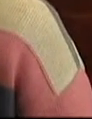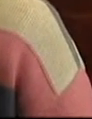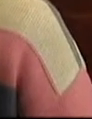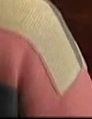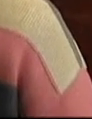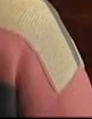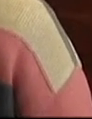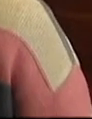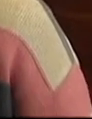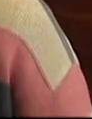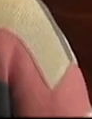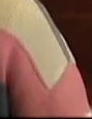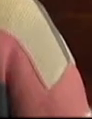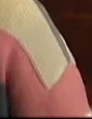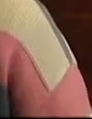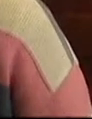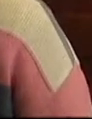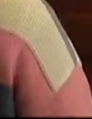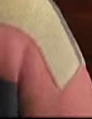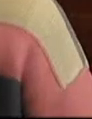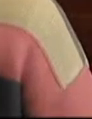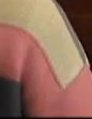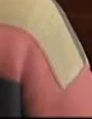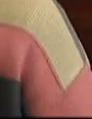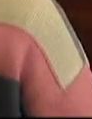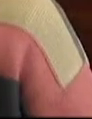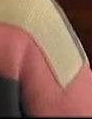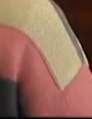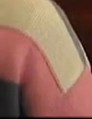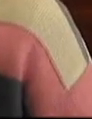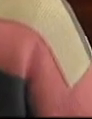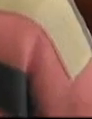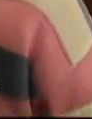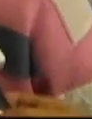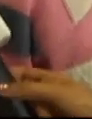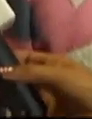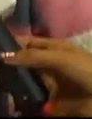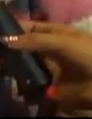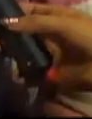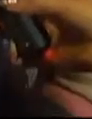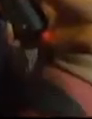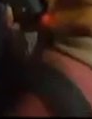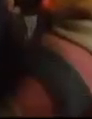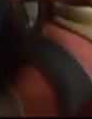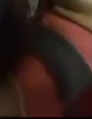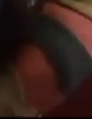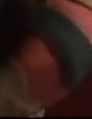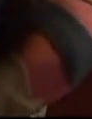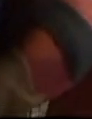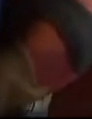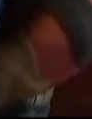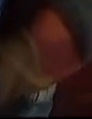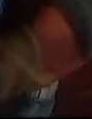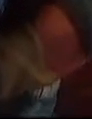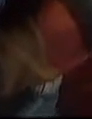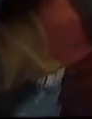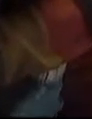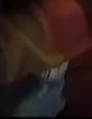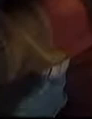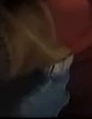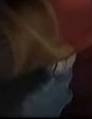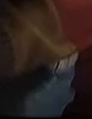Y hay muchos animales que no existen en la vida real, por ejemplo, esta jirafa que tiene el cuello muy largo, se está